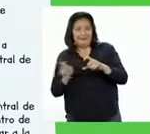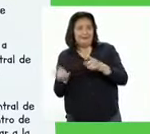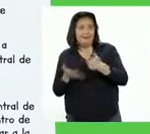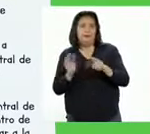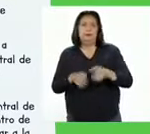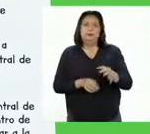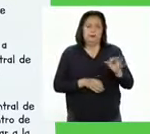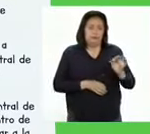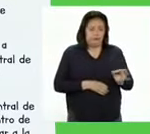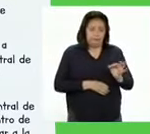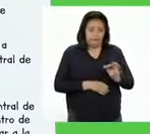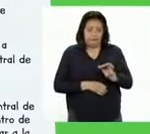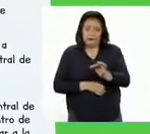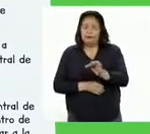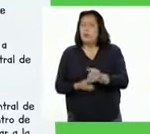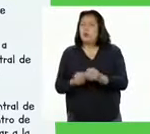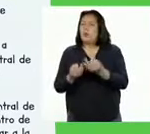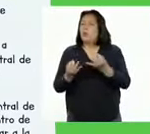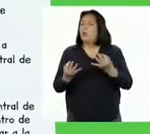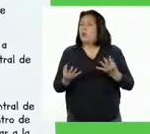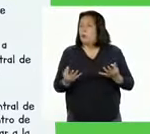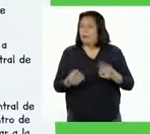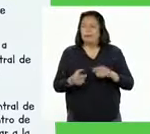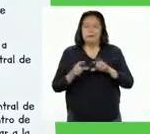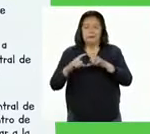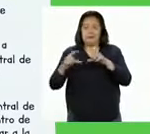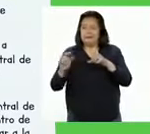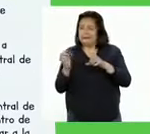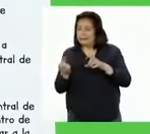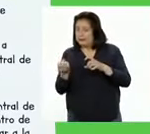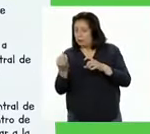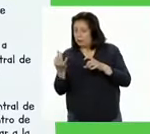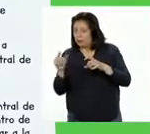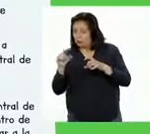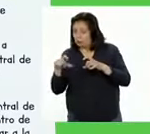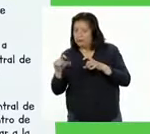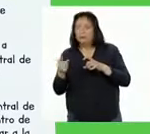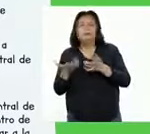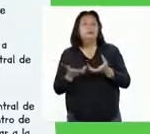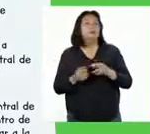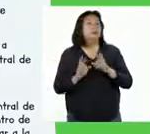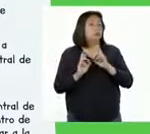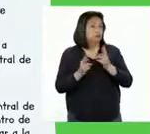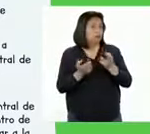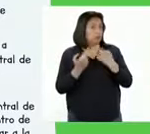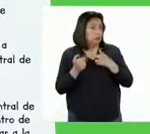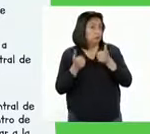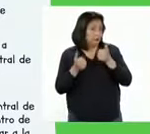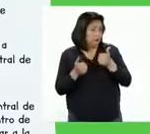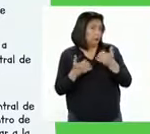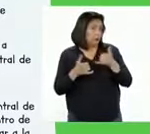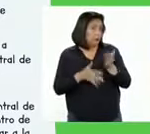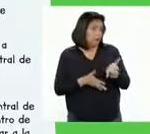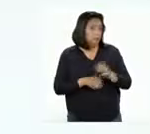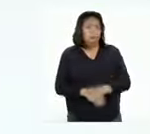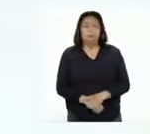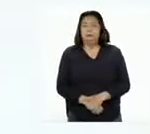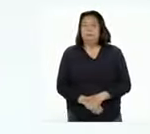Las fichas se mueven según el número de espacios indicados en la tarjeta de la pregunta. Si el jugador responde correctamente, obviamente.